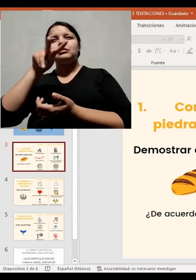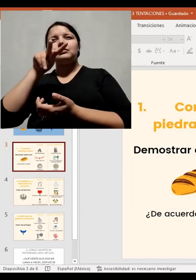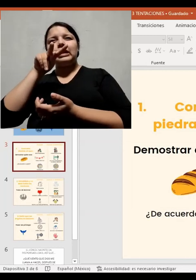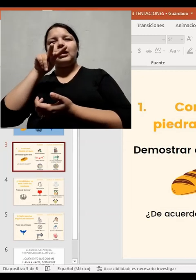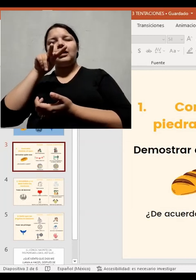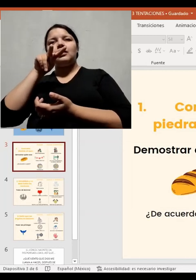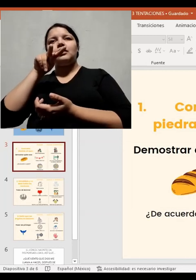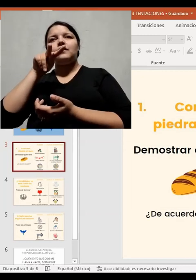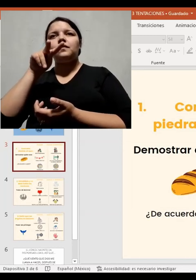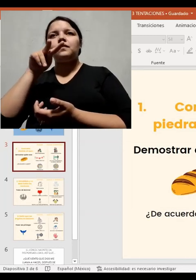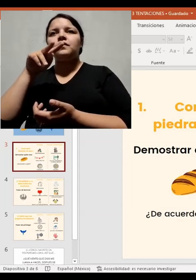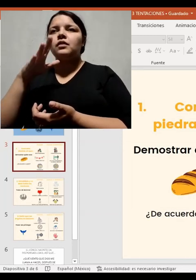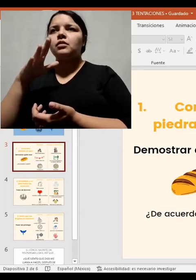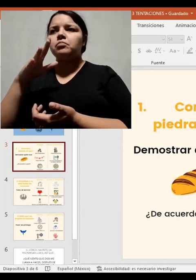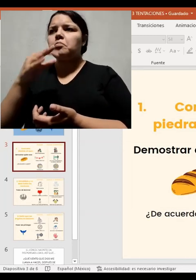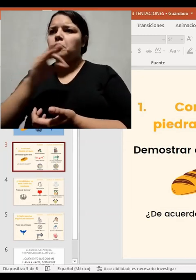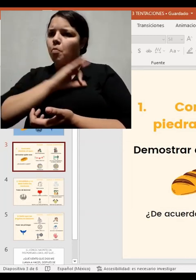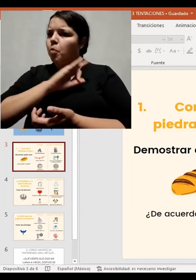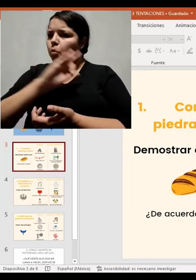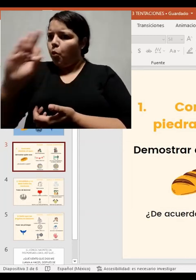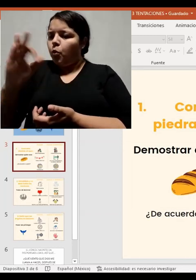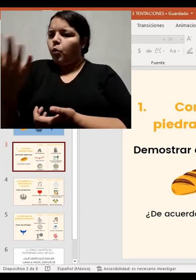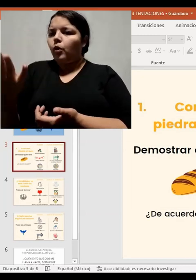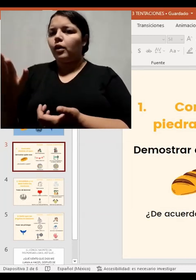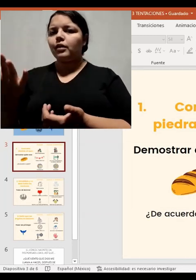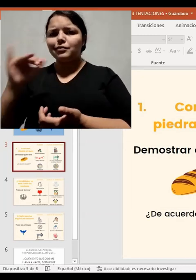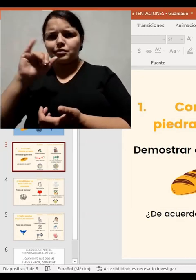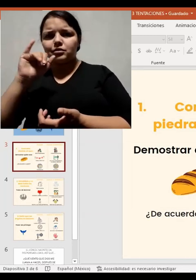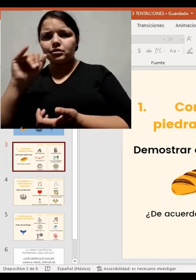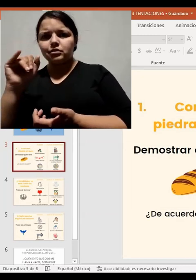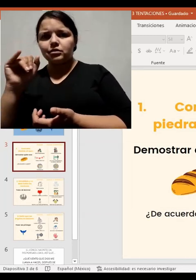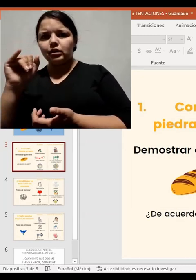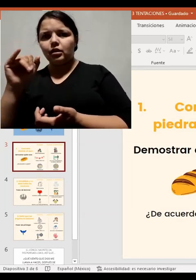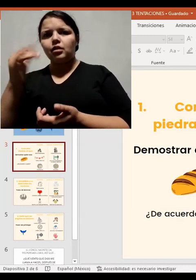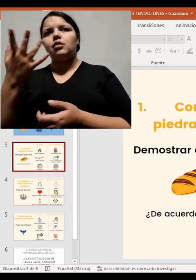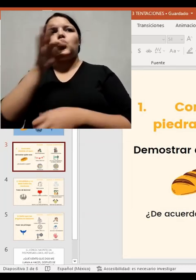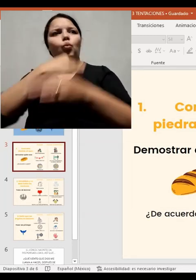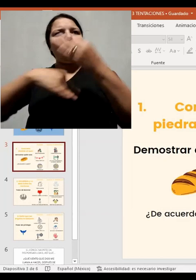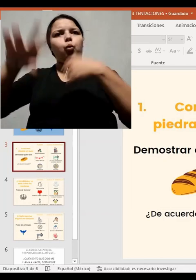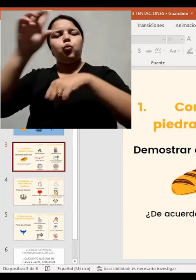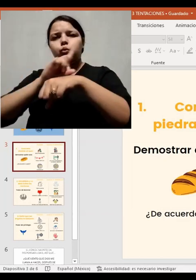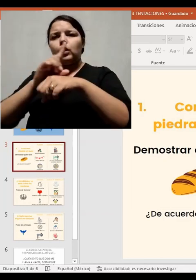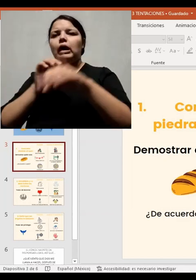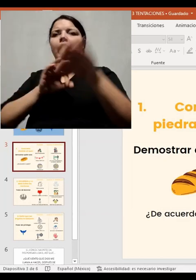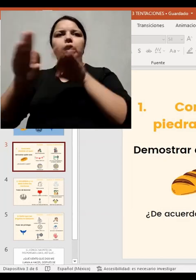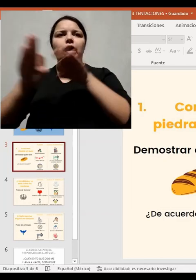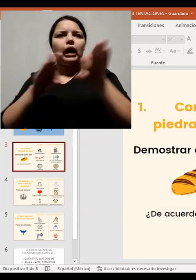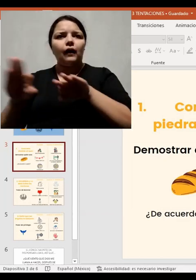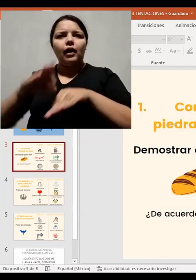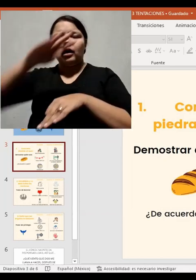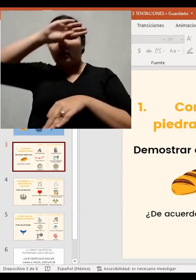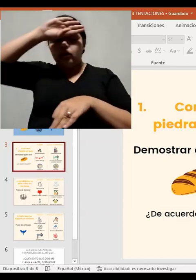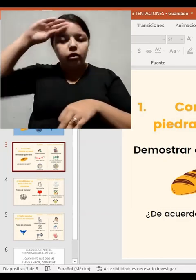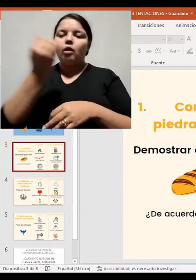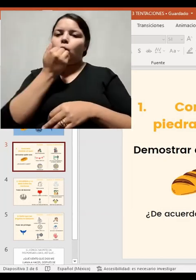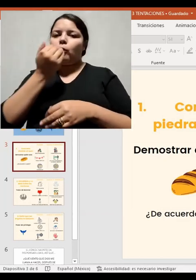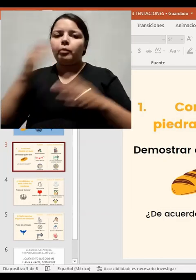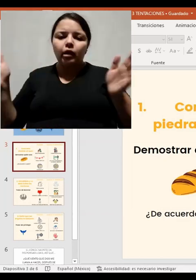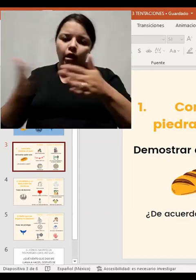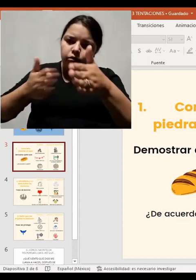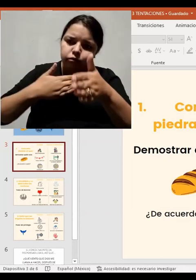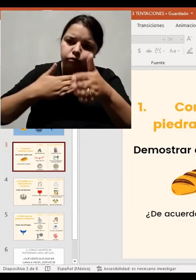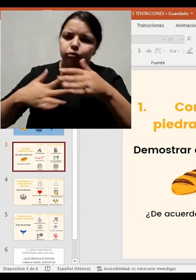una crianza, pero eso no nos lo muestran en las imágenes, no nos muestran cómo es de verdad. Buscamos que se vea bien